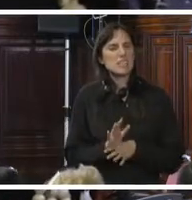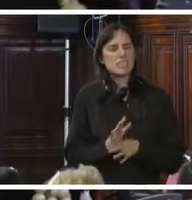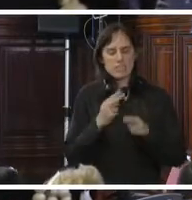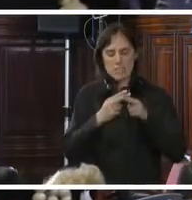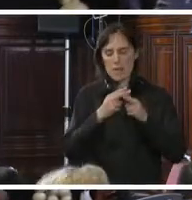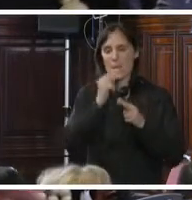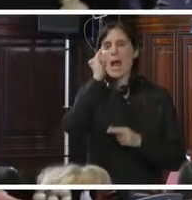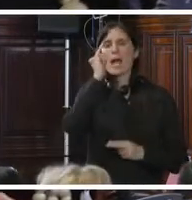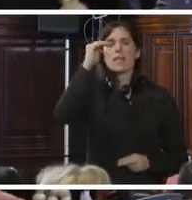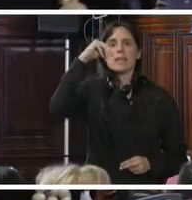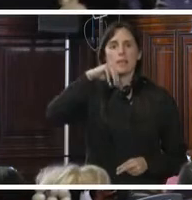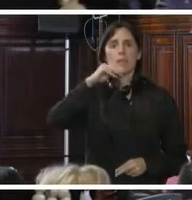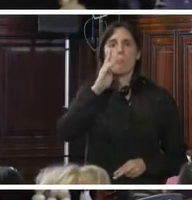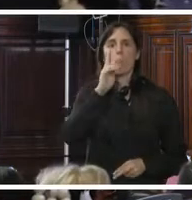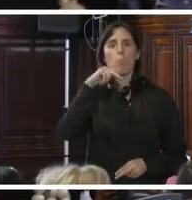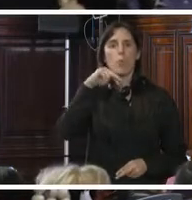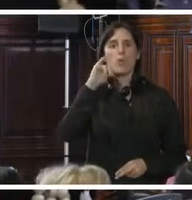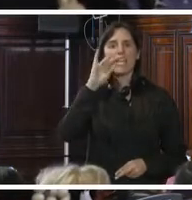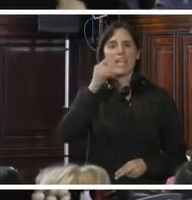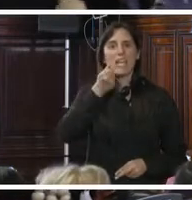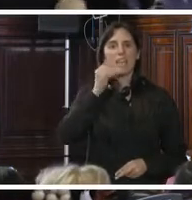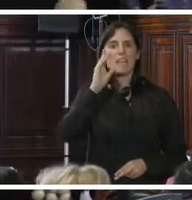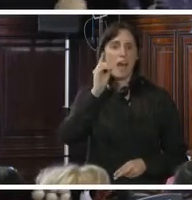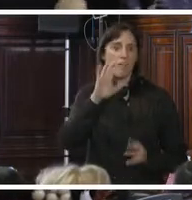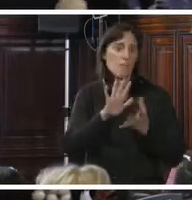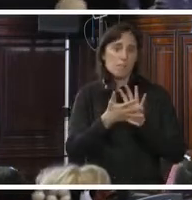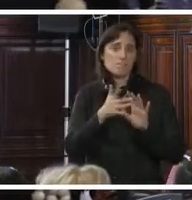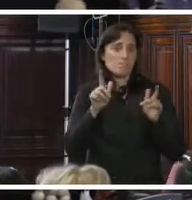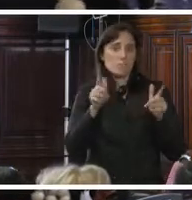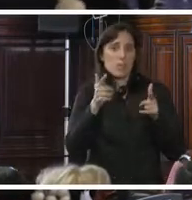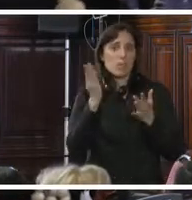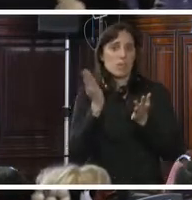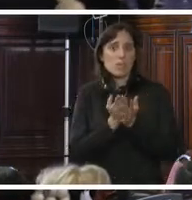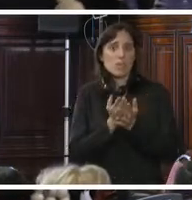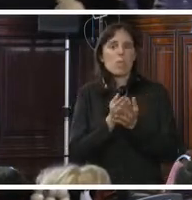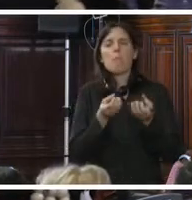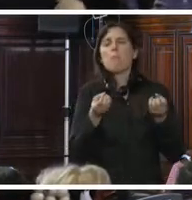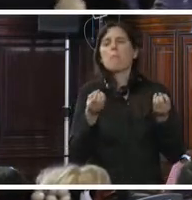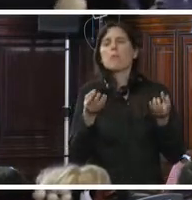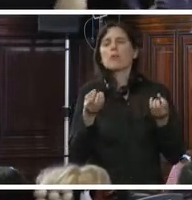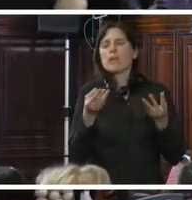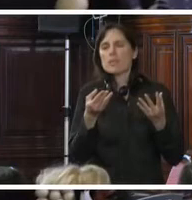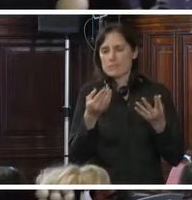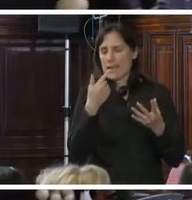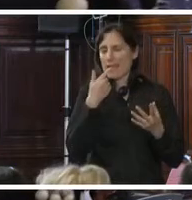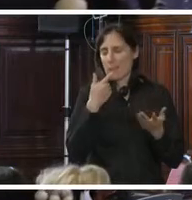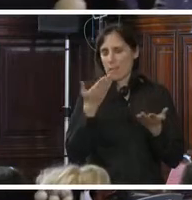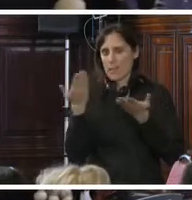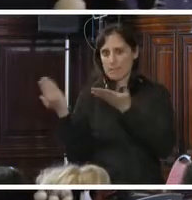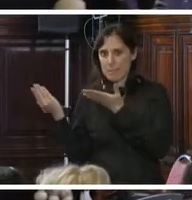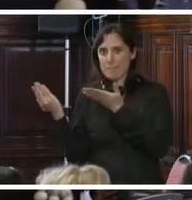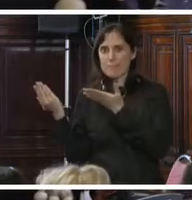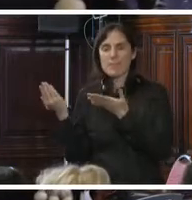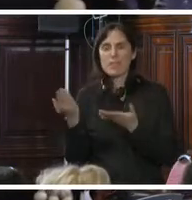Hay una serie de factores que influyen en ello, pero les presentamos a continuación solamente algunos. En primer